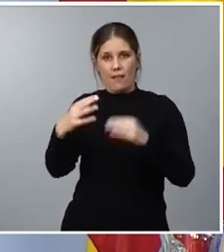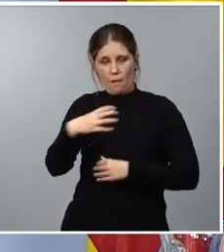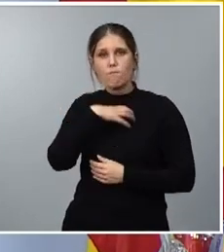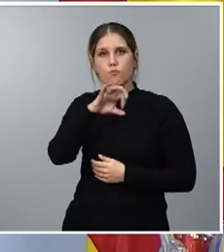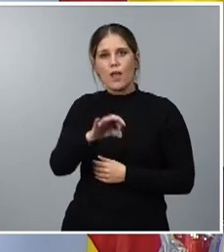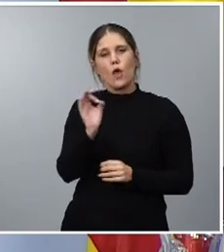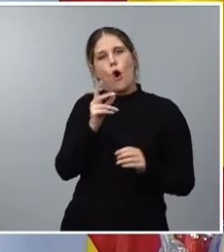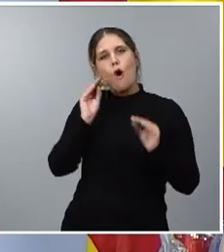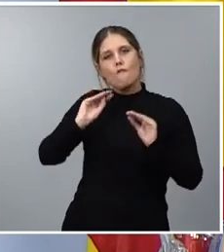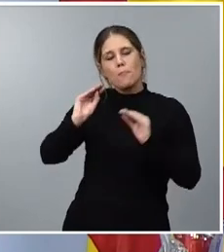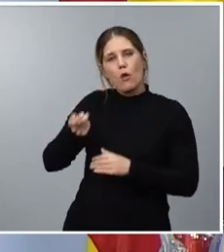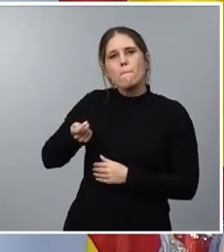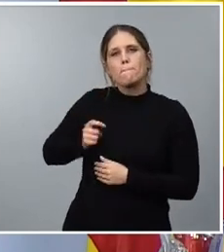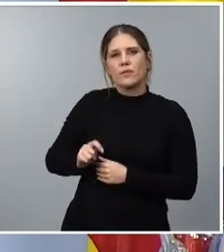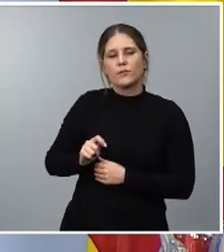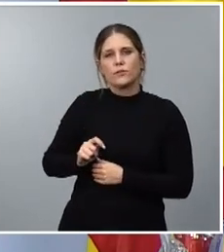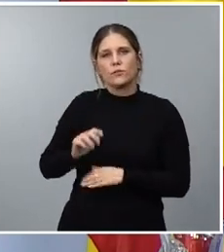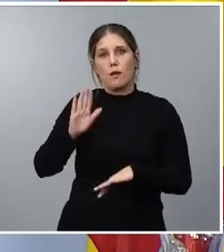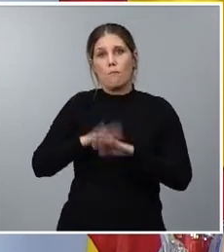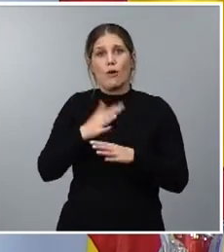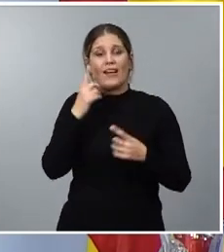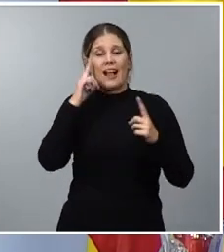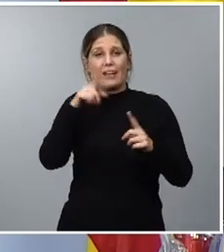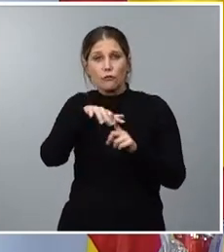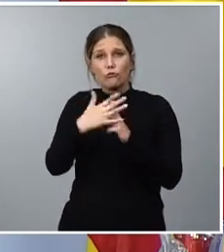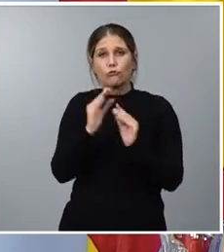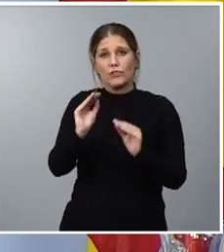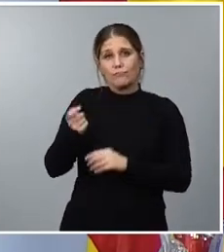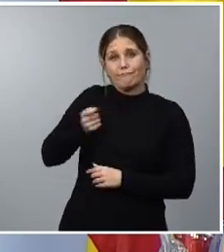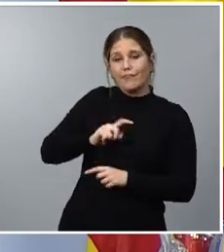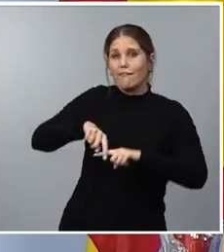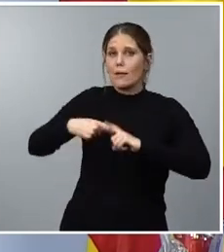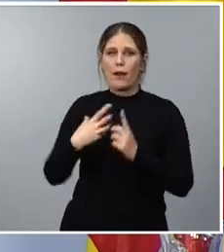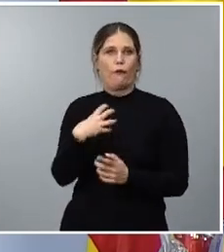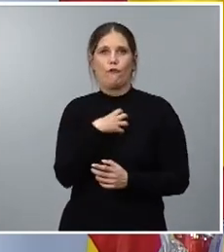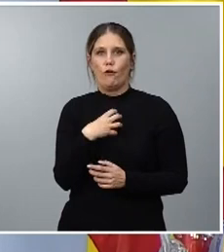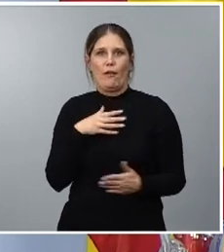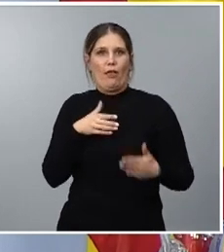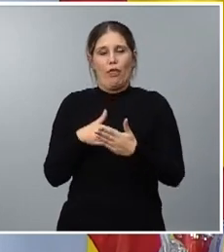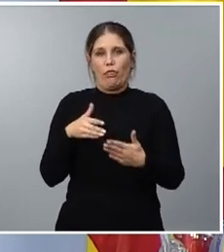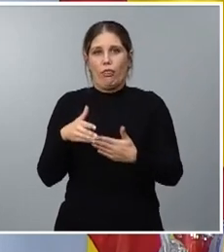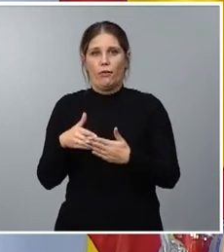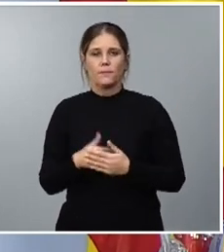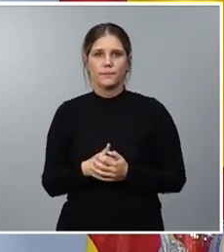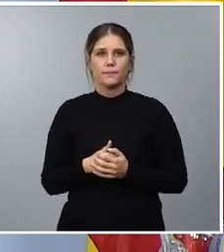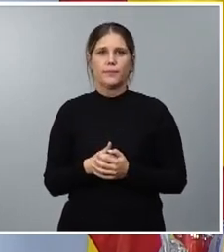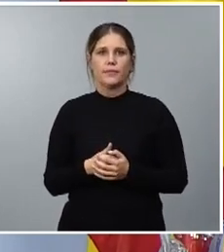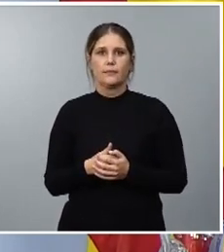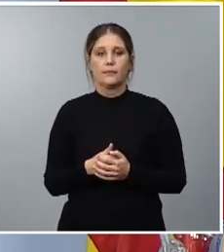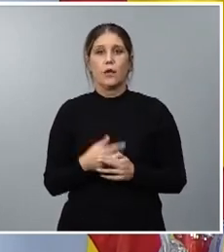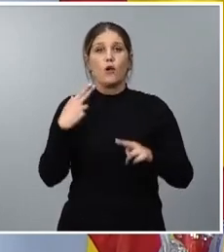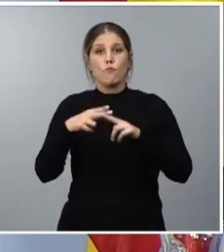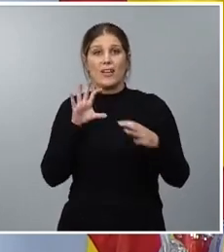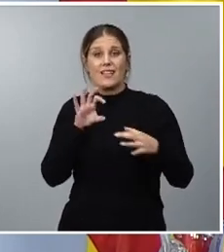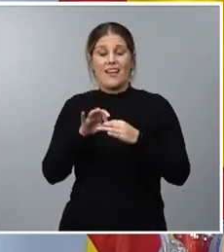formación profesional porque la renta familiar les impida continuar con esa trayectoria en política de vivienda